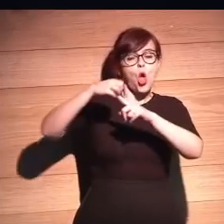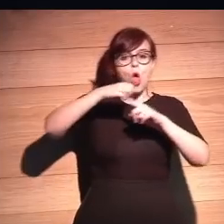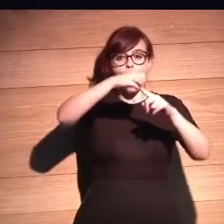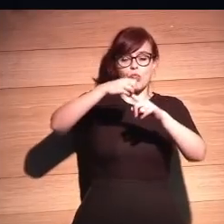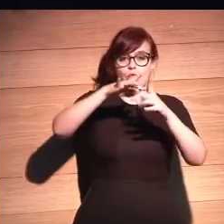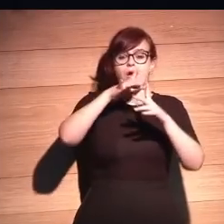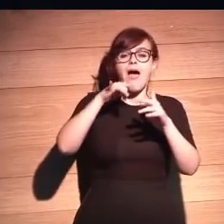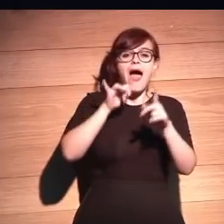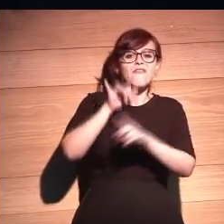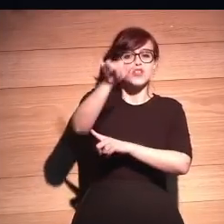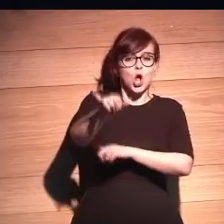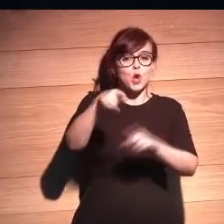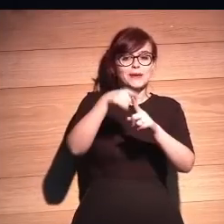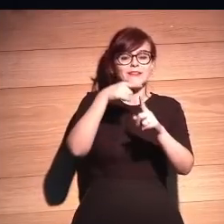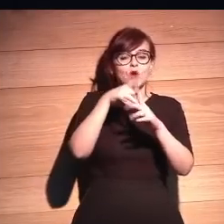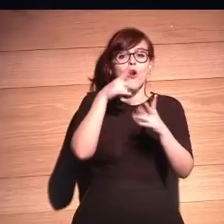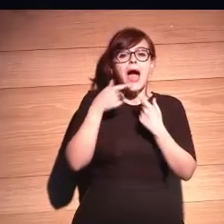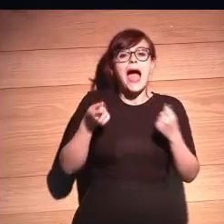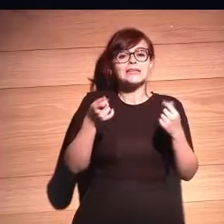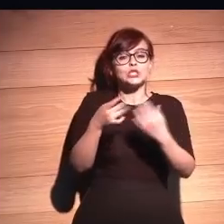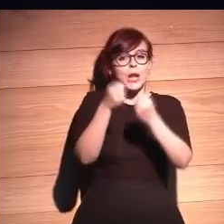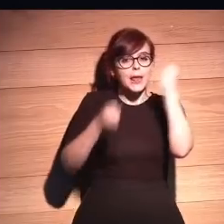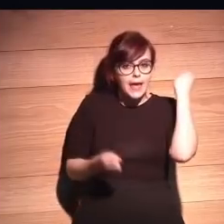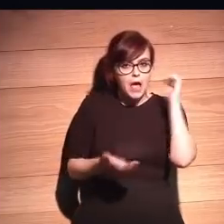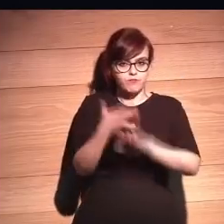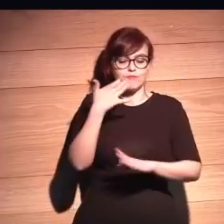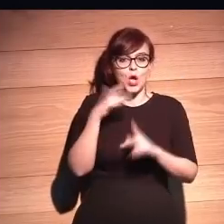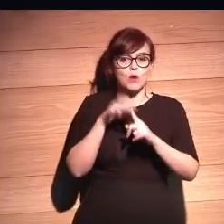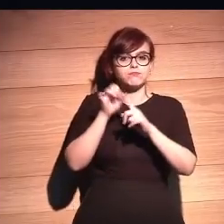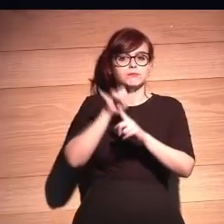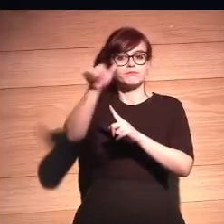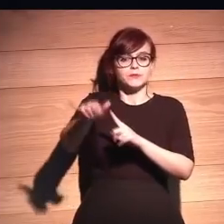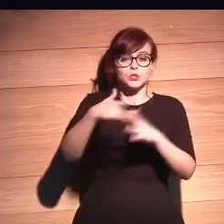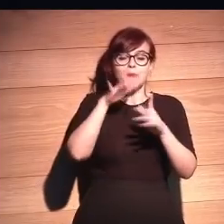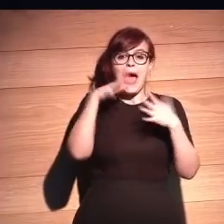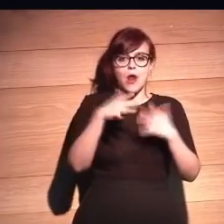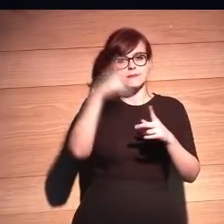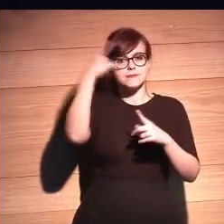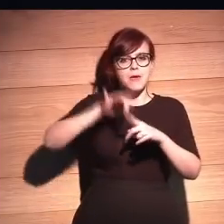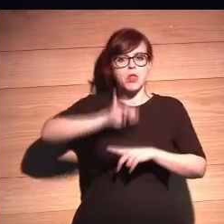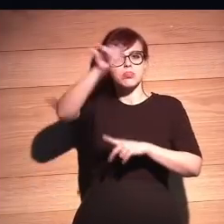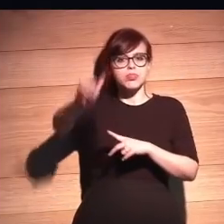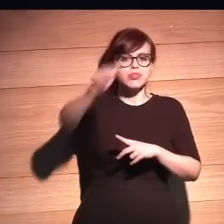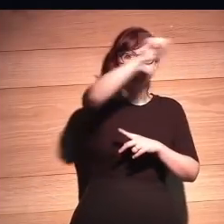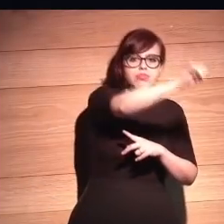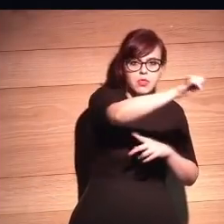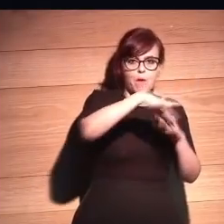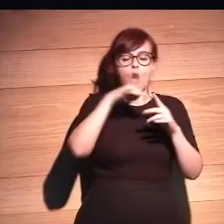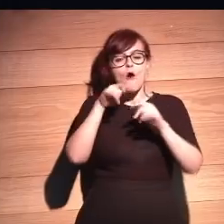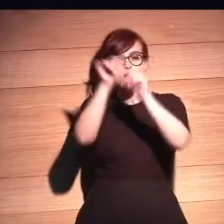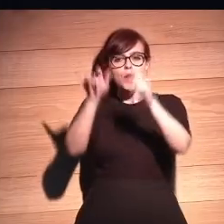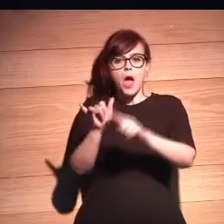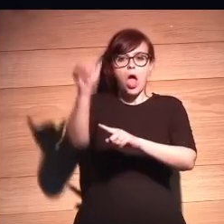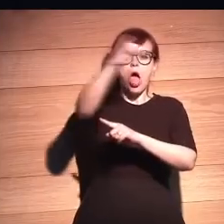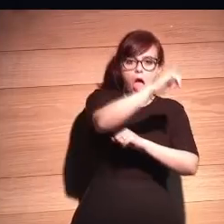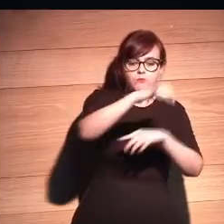de los aviones para minimizar el gasto de energía. No el que existe, sino el que debería ser, ¿no? Pues yo estoy abierto a